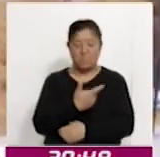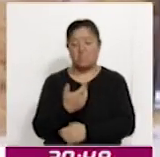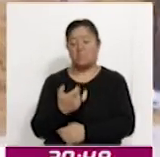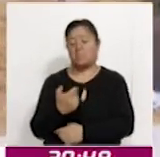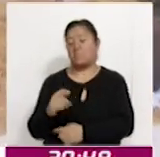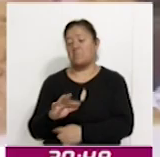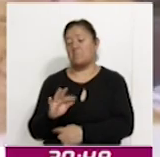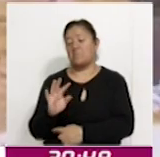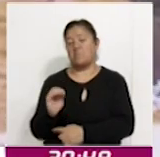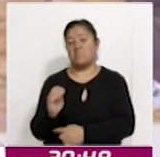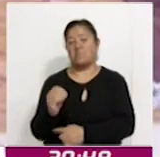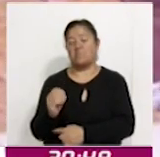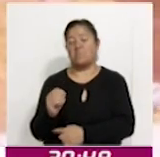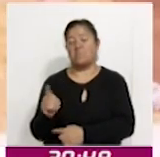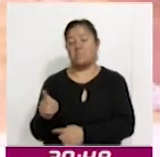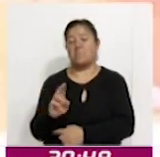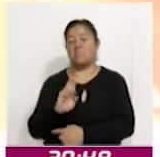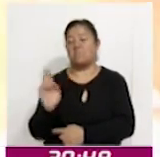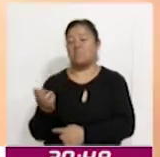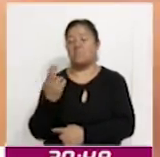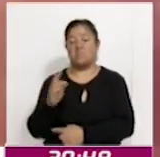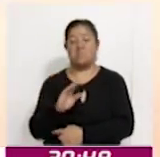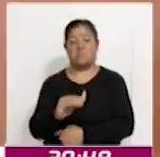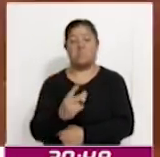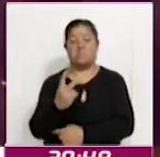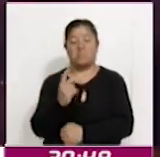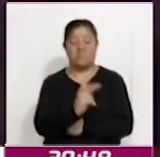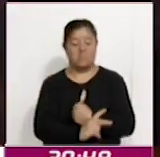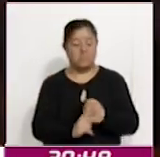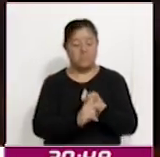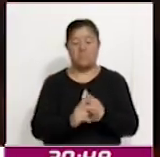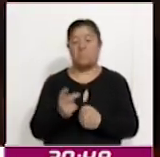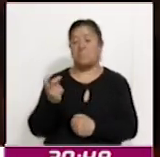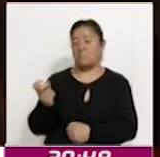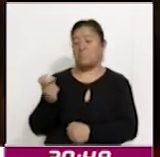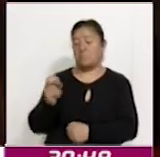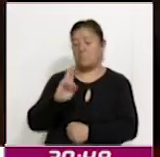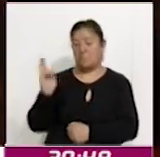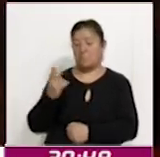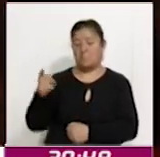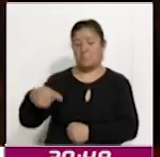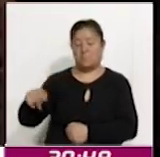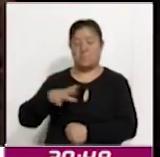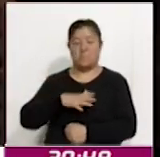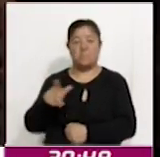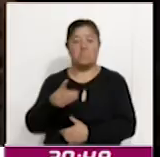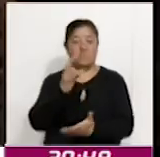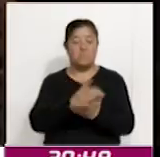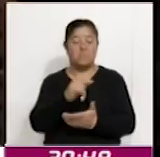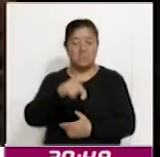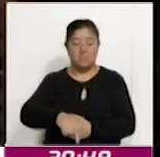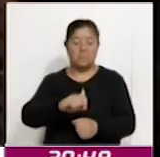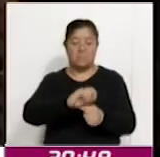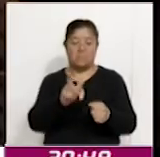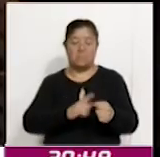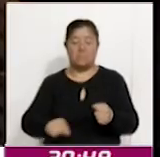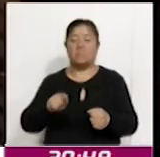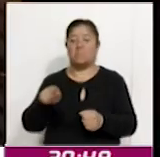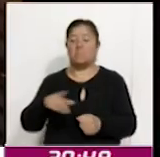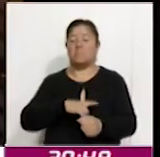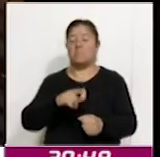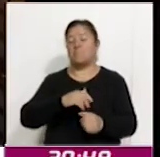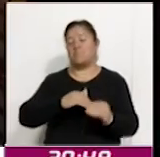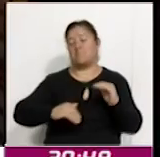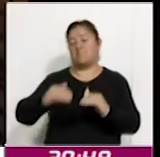instituciones de educación superior de 92 naciones. La máxima casa de estudio se colocó como la única del país en el Top 100 y la